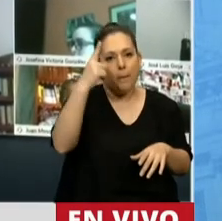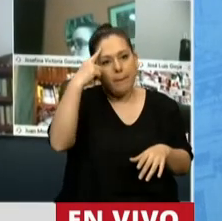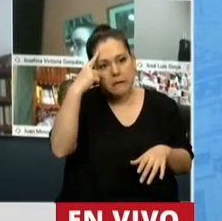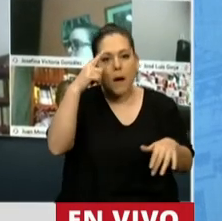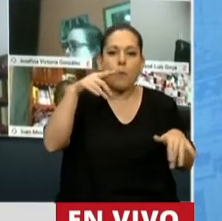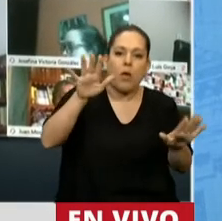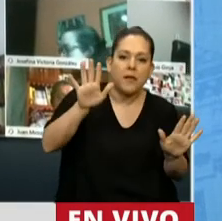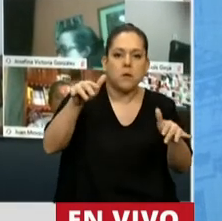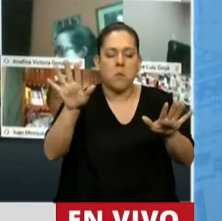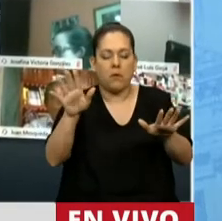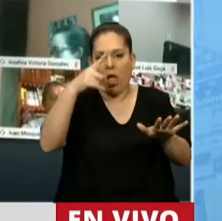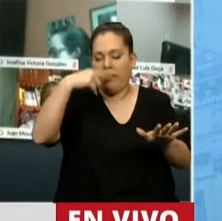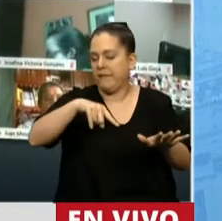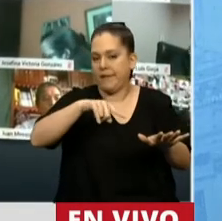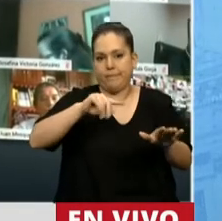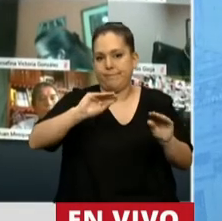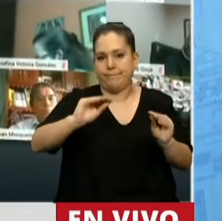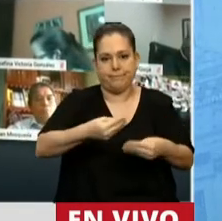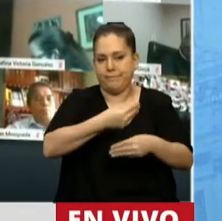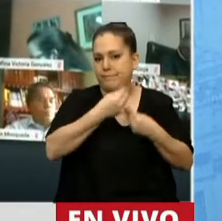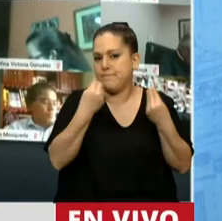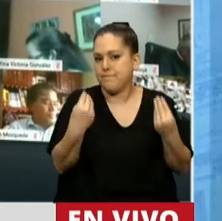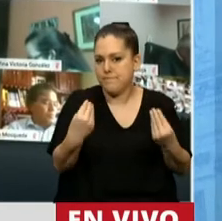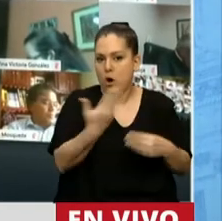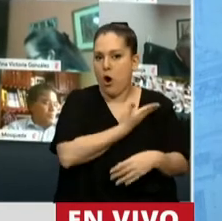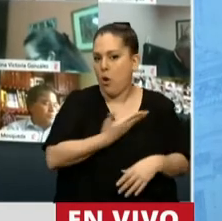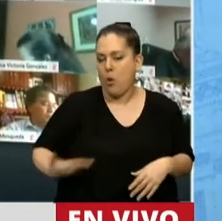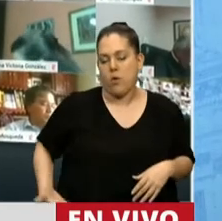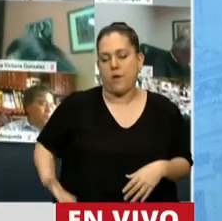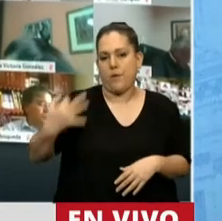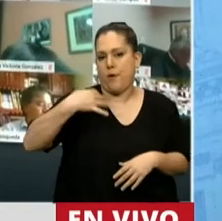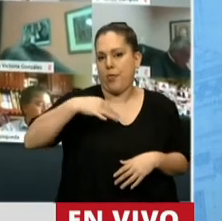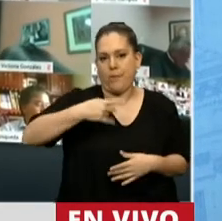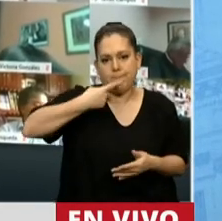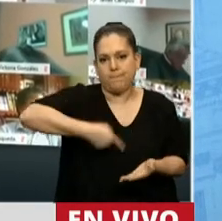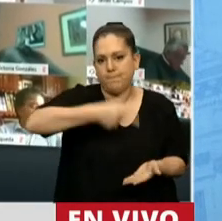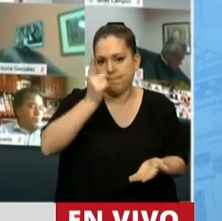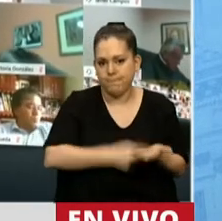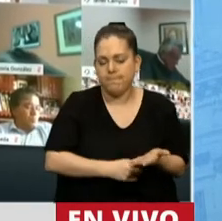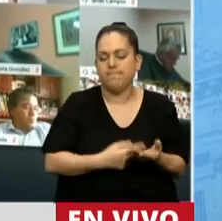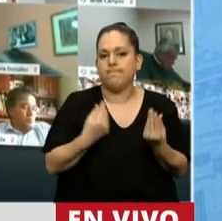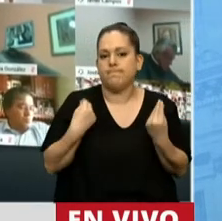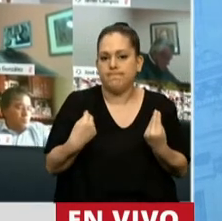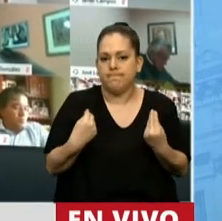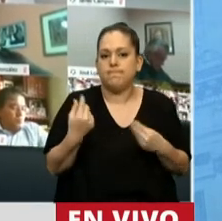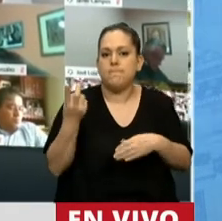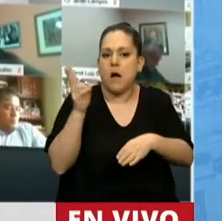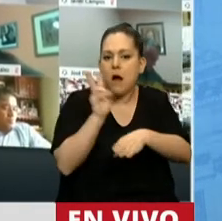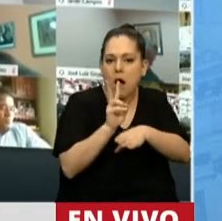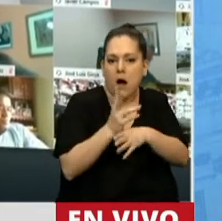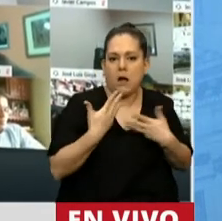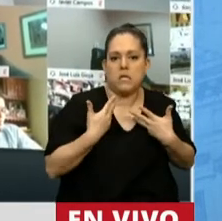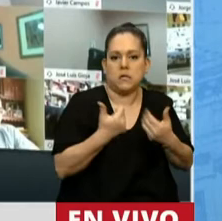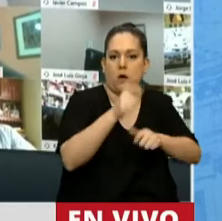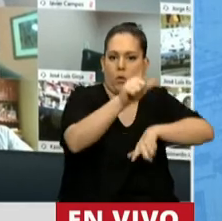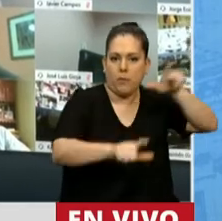El gobierno nacional tuvo que tomar como primera medida, buscando resguardar la salud de